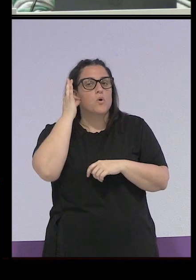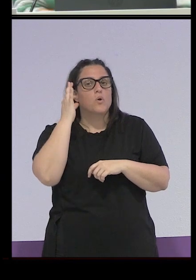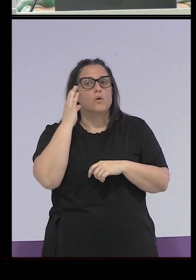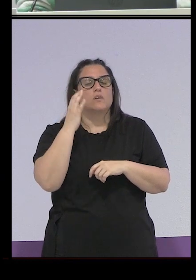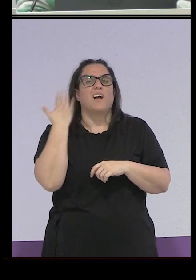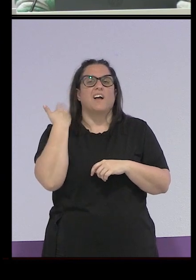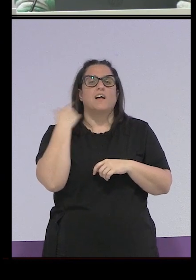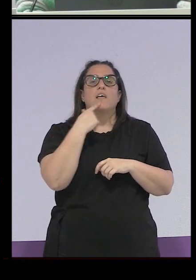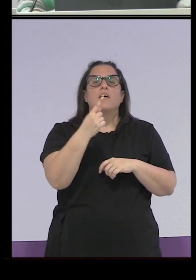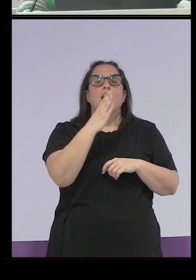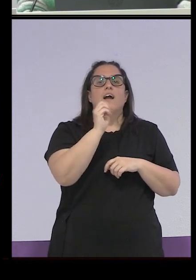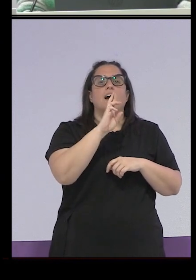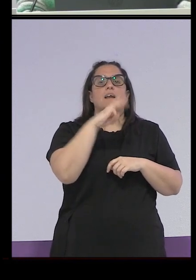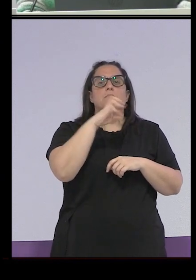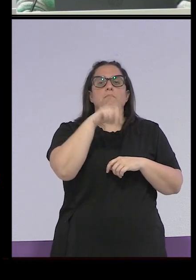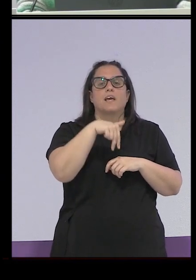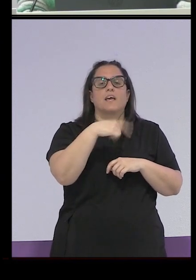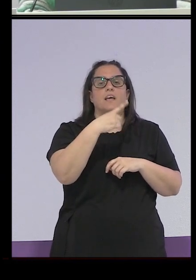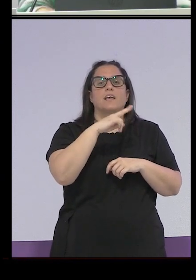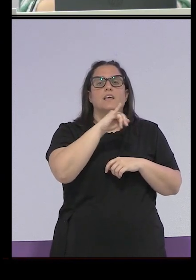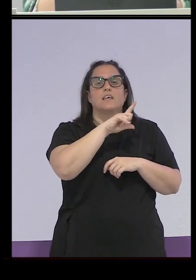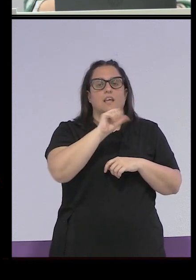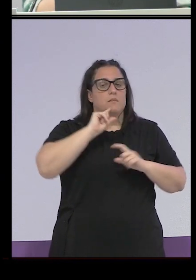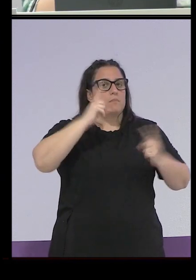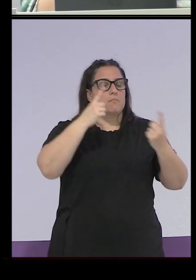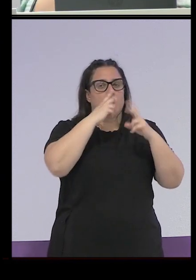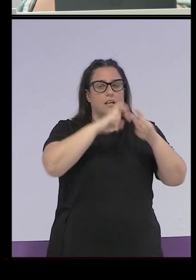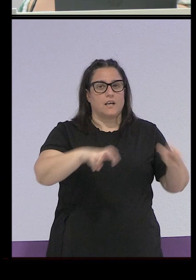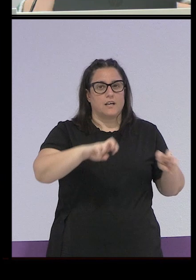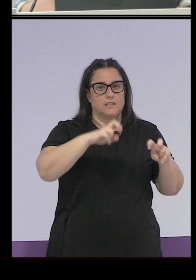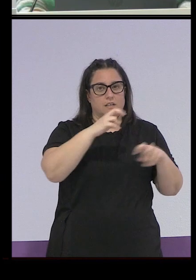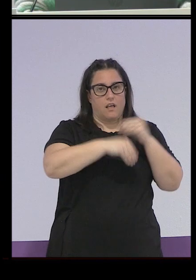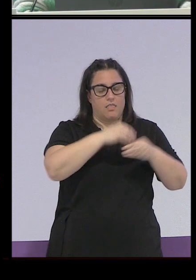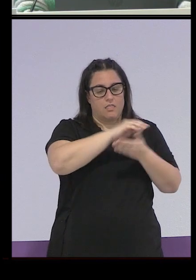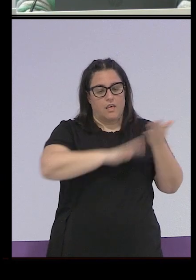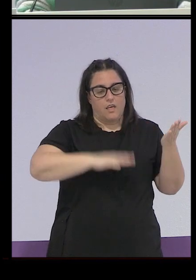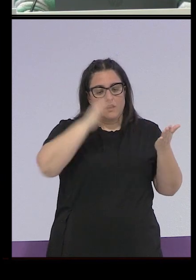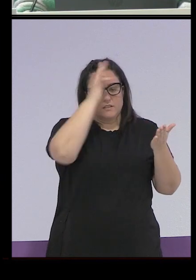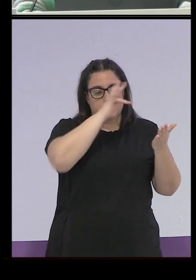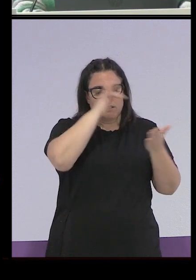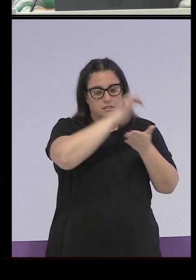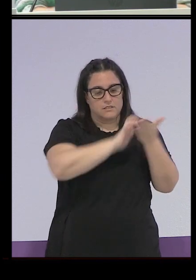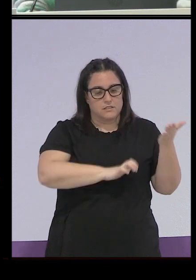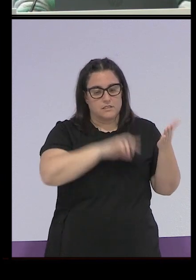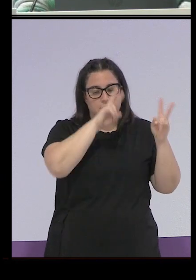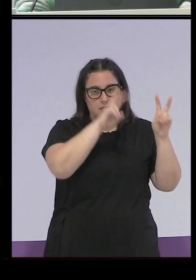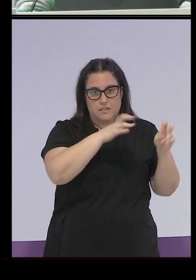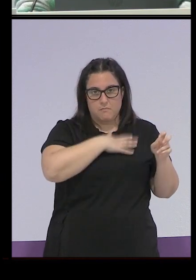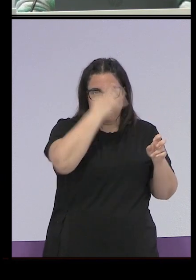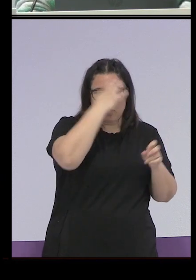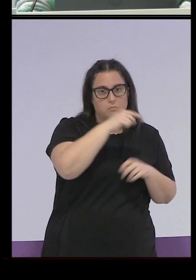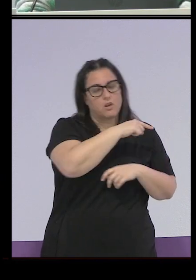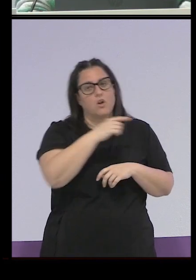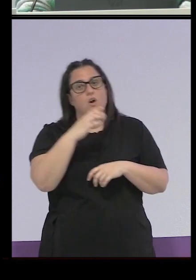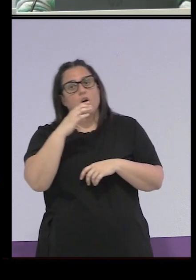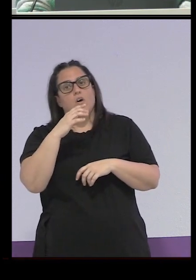Carmen Guillén es la primera historiadora que ha hecho una tesis sobre el Patronato, pero Consuelo es la que más sabe en el mundo entero sobre el Patronato, ¿no? Ella estuvo en